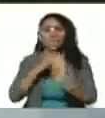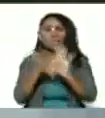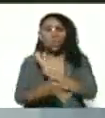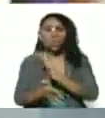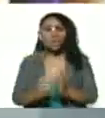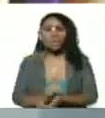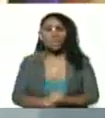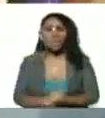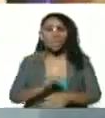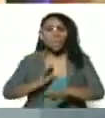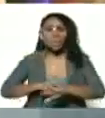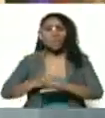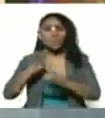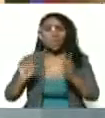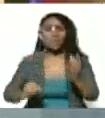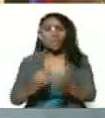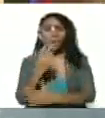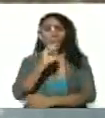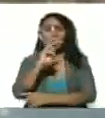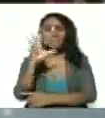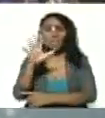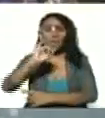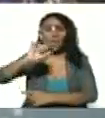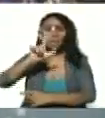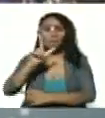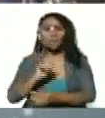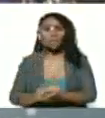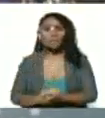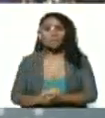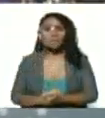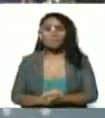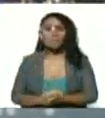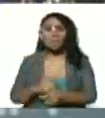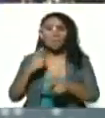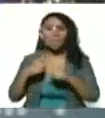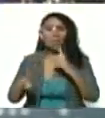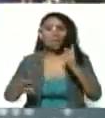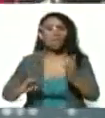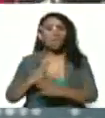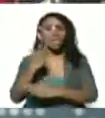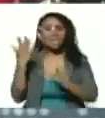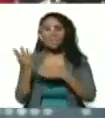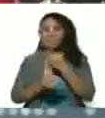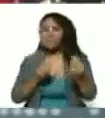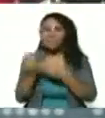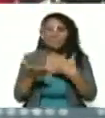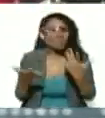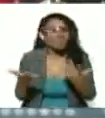Por eso la fundan un 25 de julio. Pero la fundan ¿cómo?